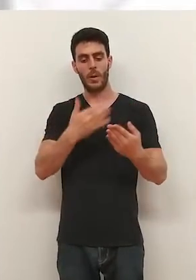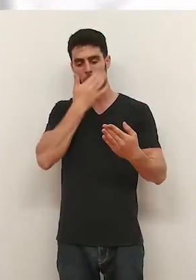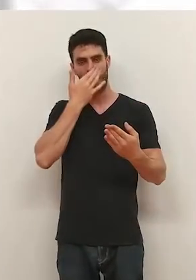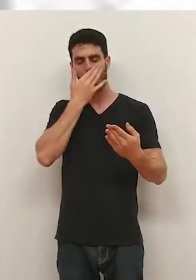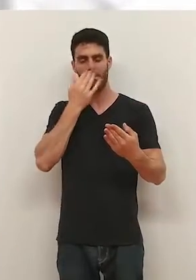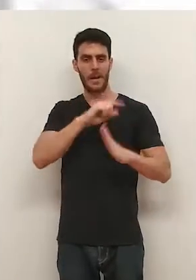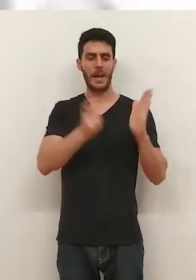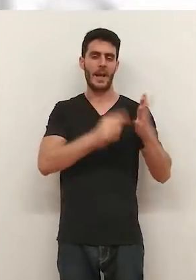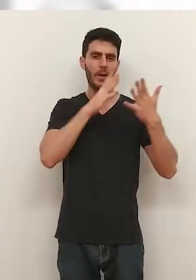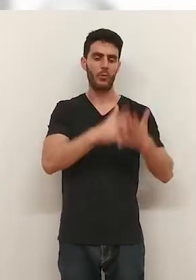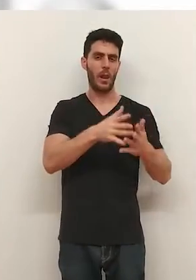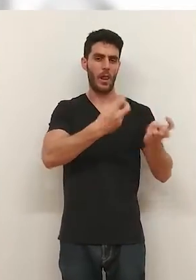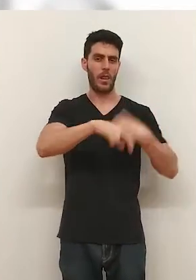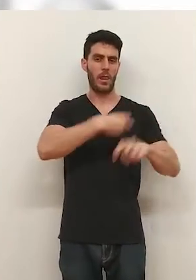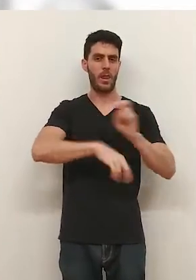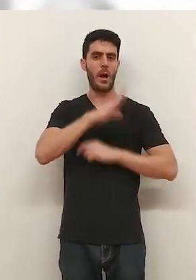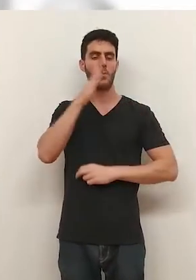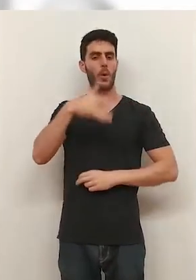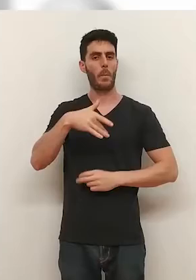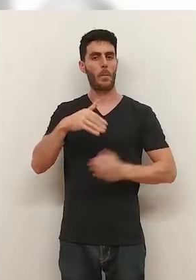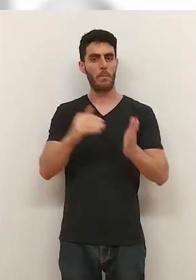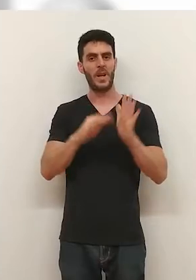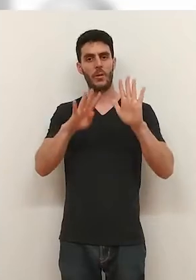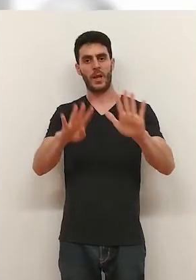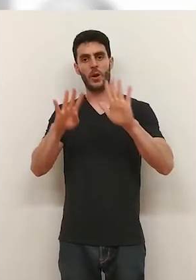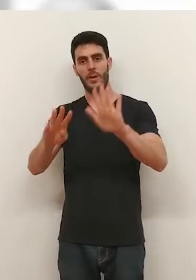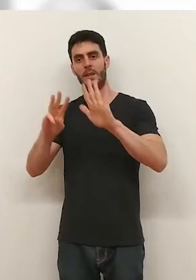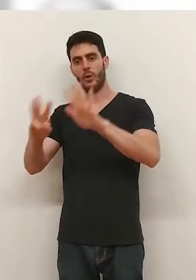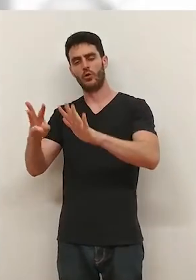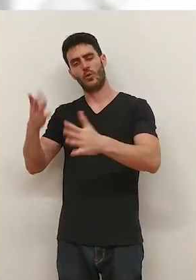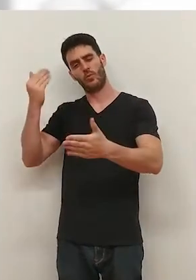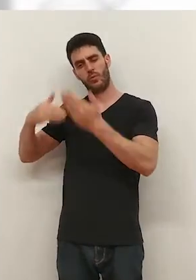Parlamento. Su objetivo es modernizar la actual que data de 1998.